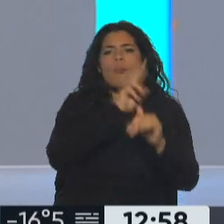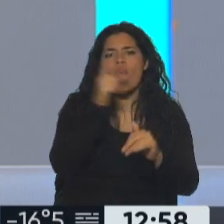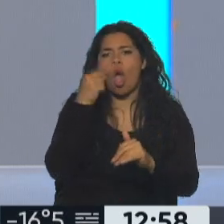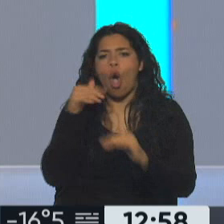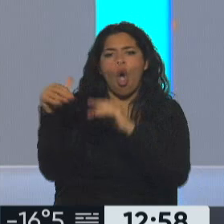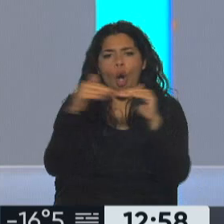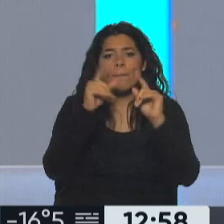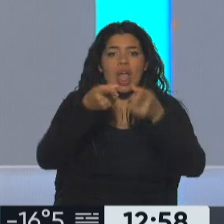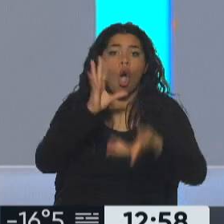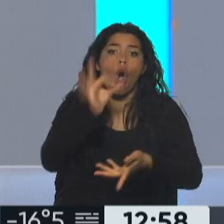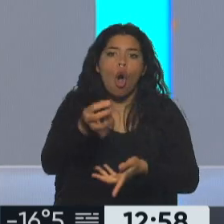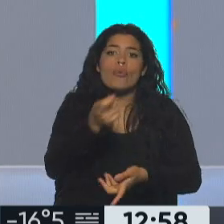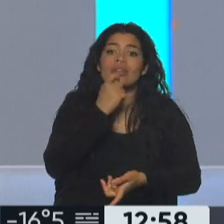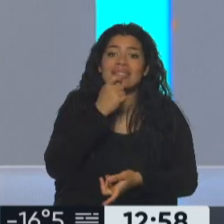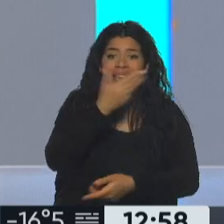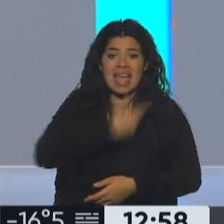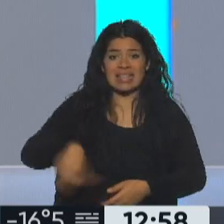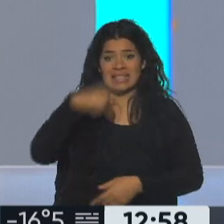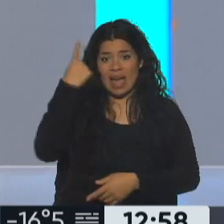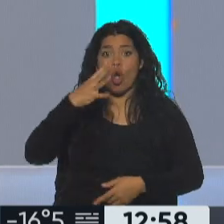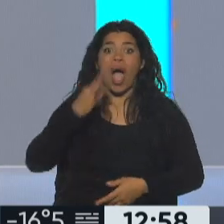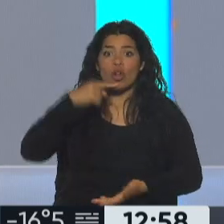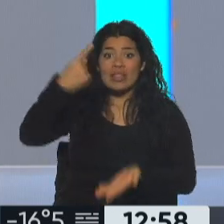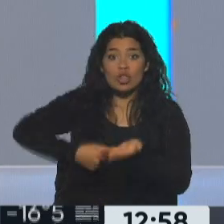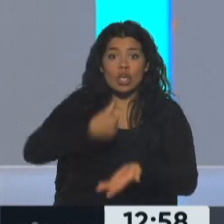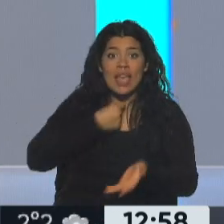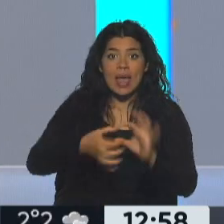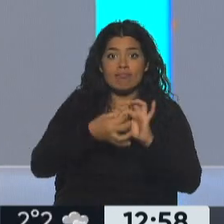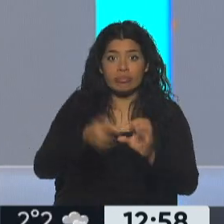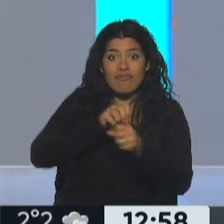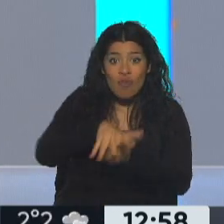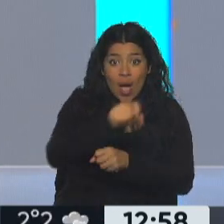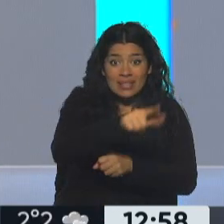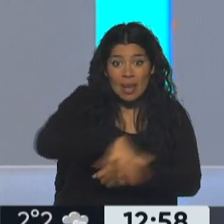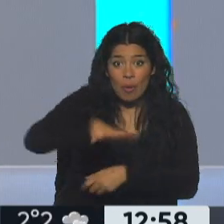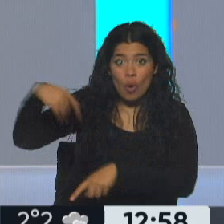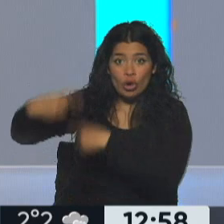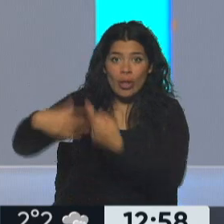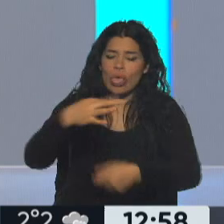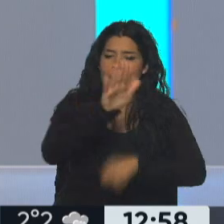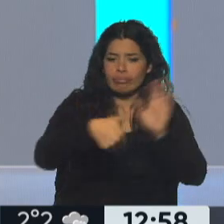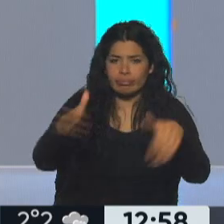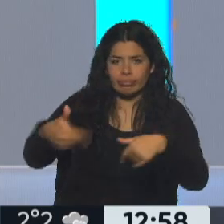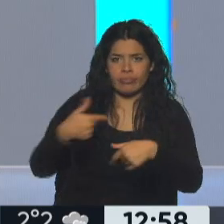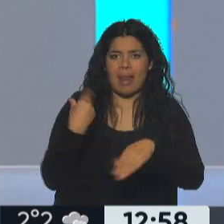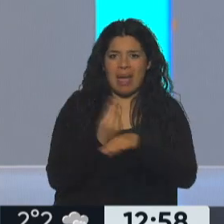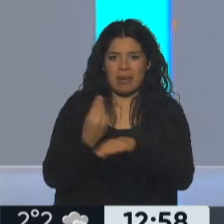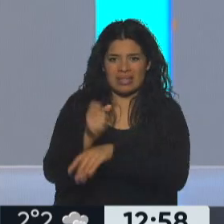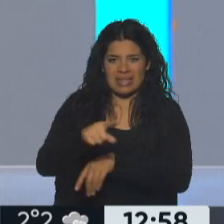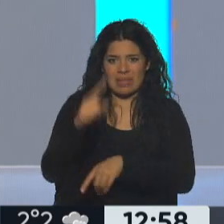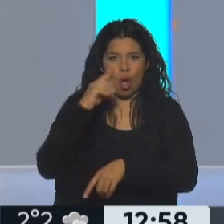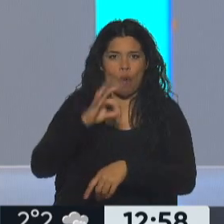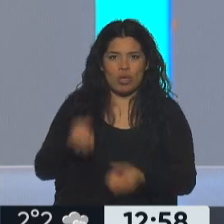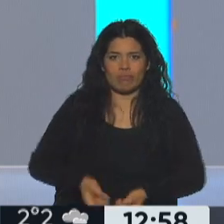supuesto, hacer consultados cada vez que los estados vayan a tomar una medida que les afecte. Esos derechos fundamentales, no solo individuales, sino